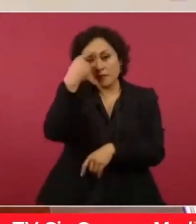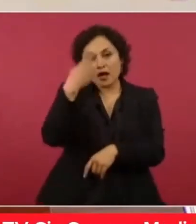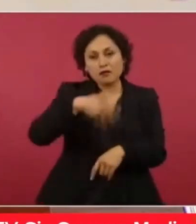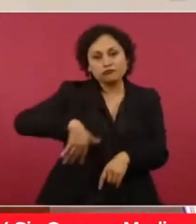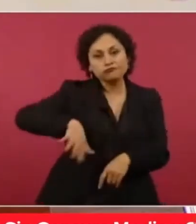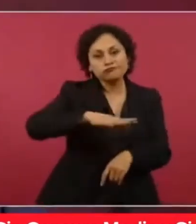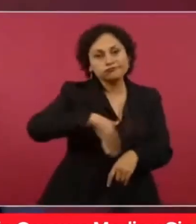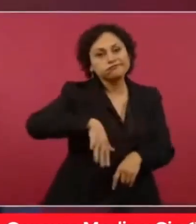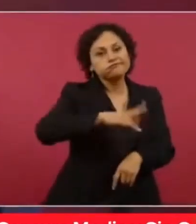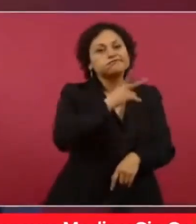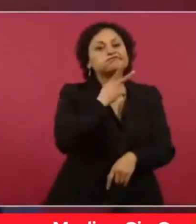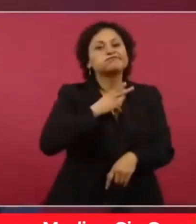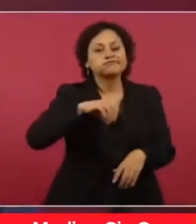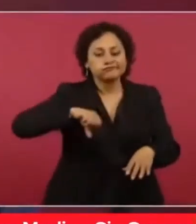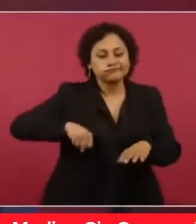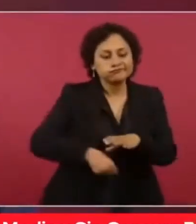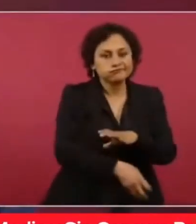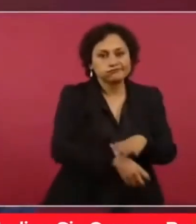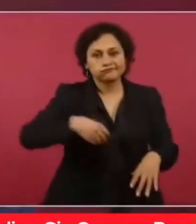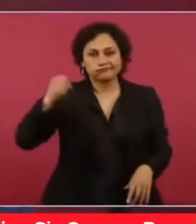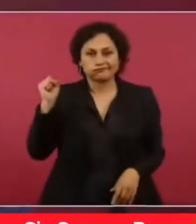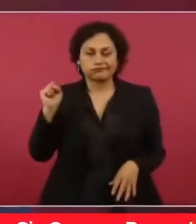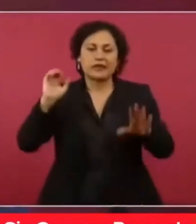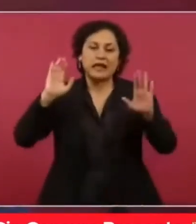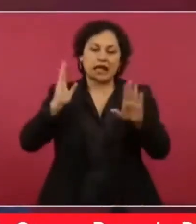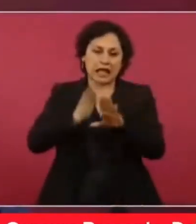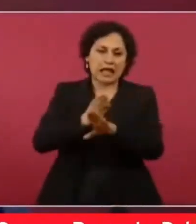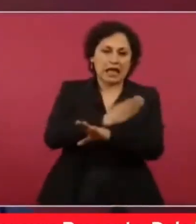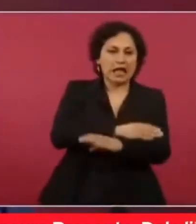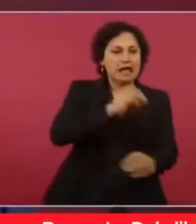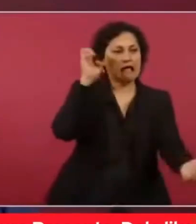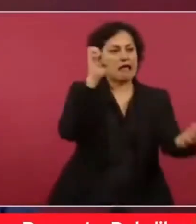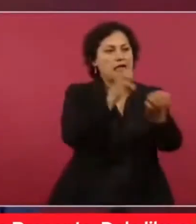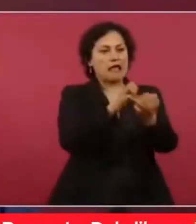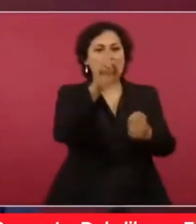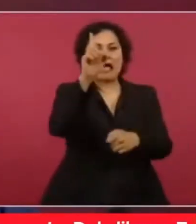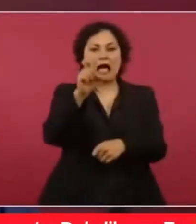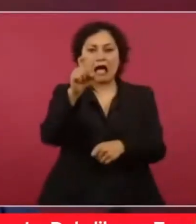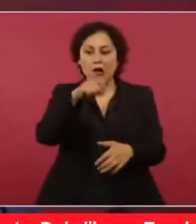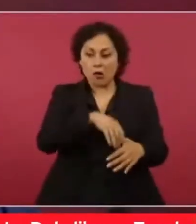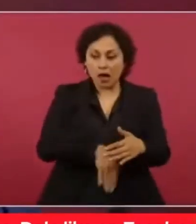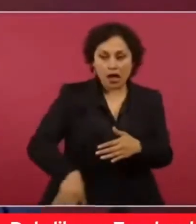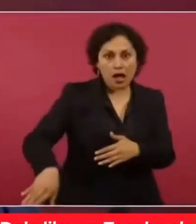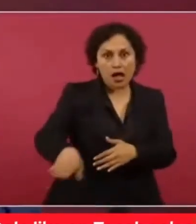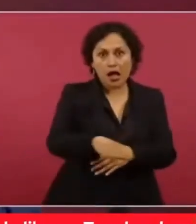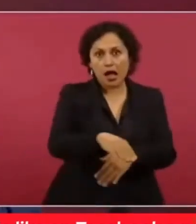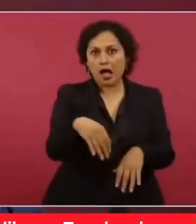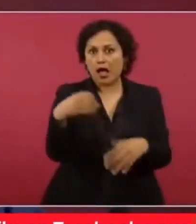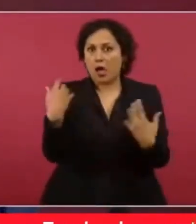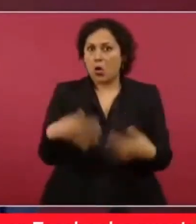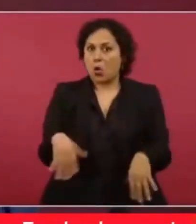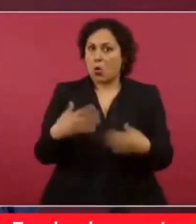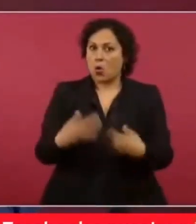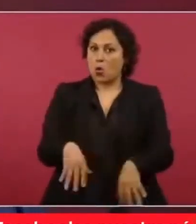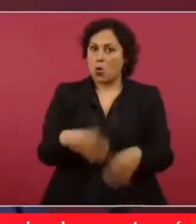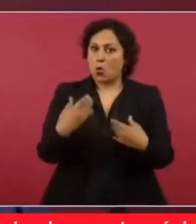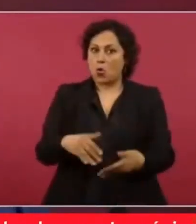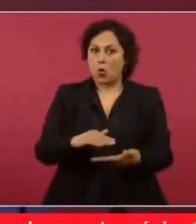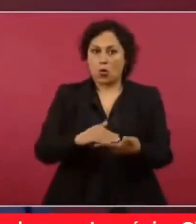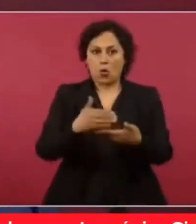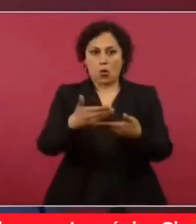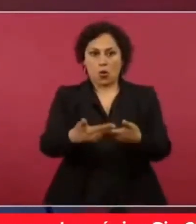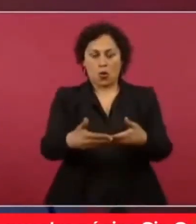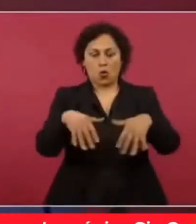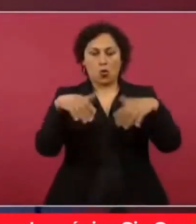Primero engañaron de que era para aguas profundas, que allá teníamos un tesoro. Los medios